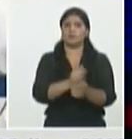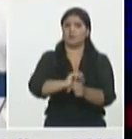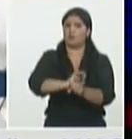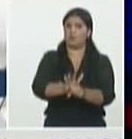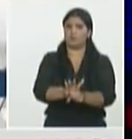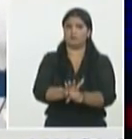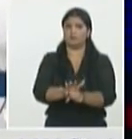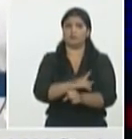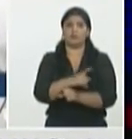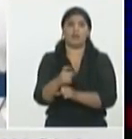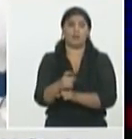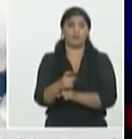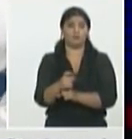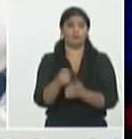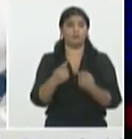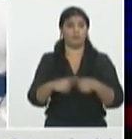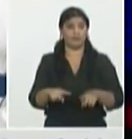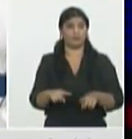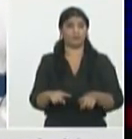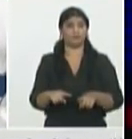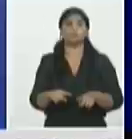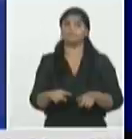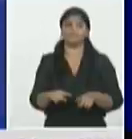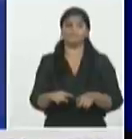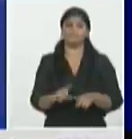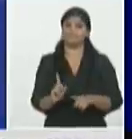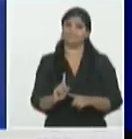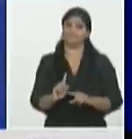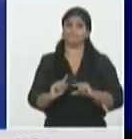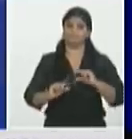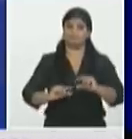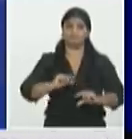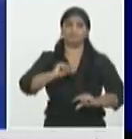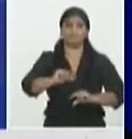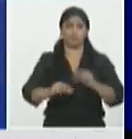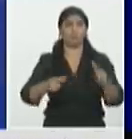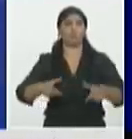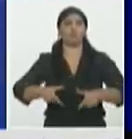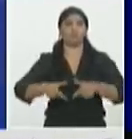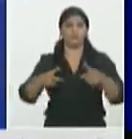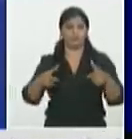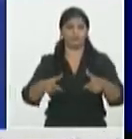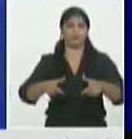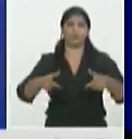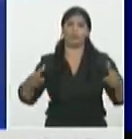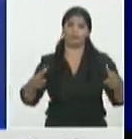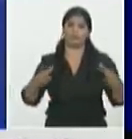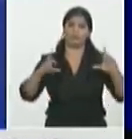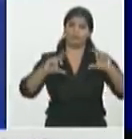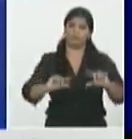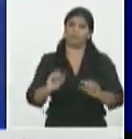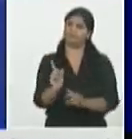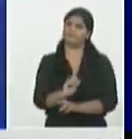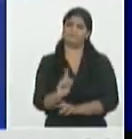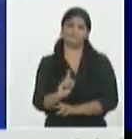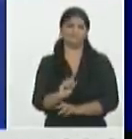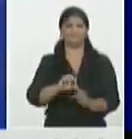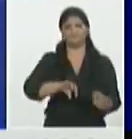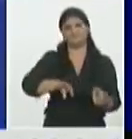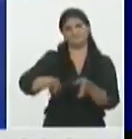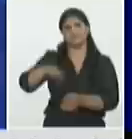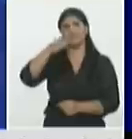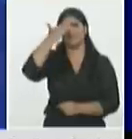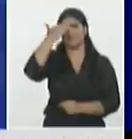estadística de mayo bien delicada correcto a partir de toda la información que ha dado muchísimas gracias por esta